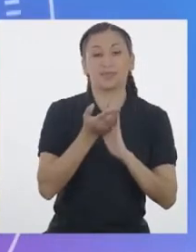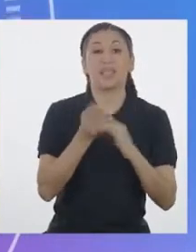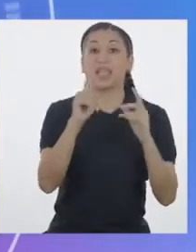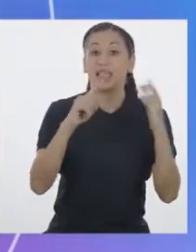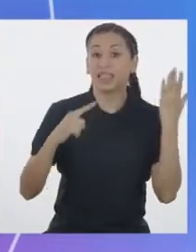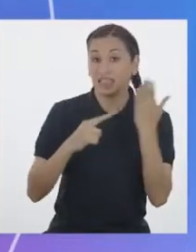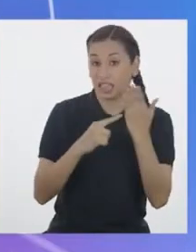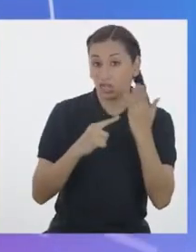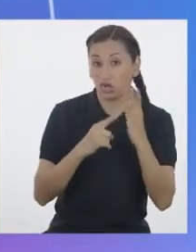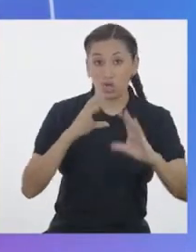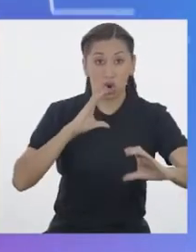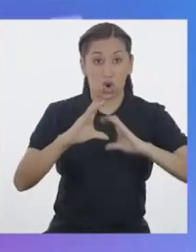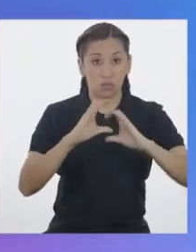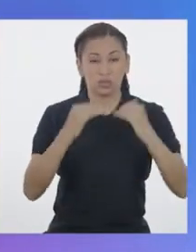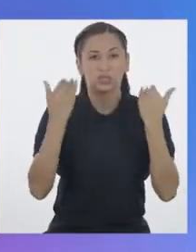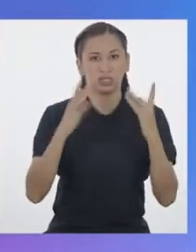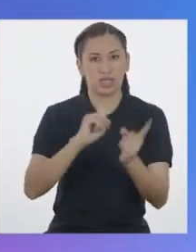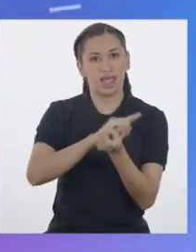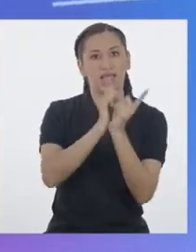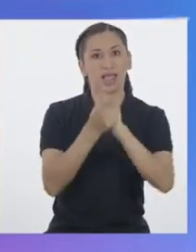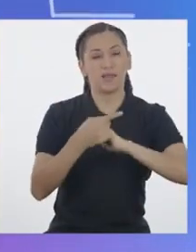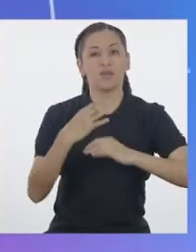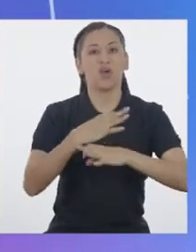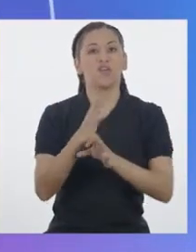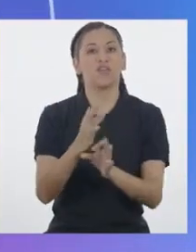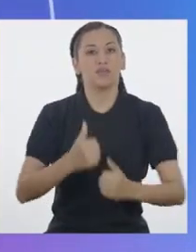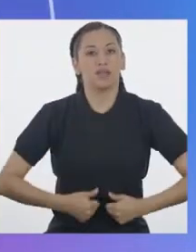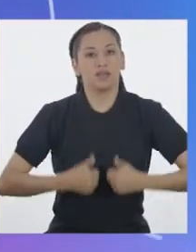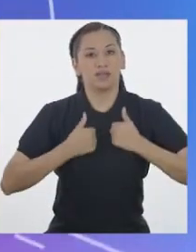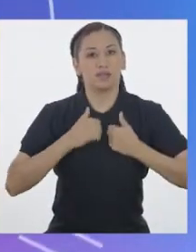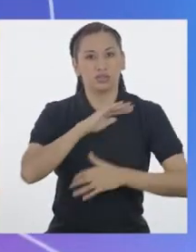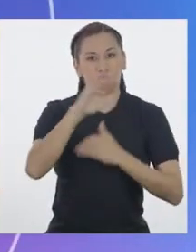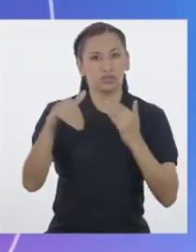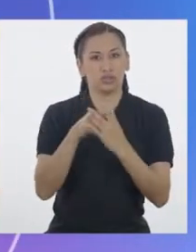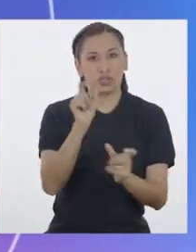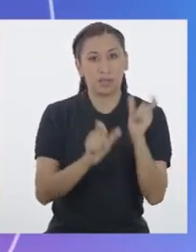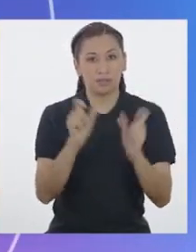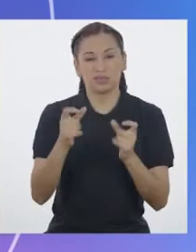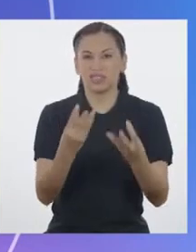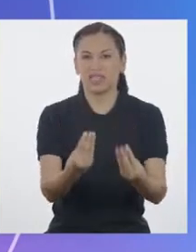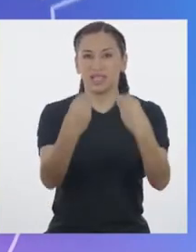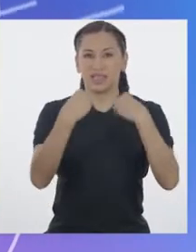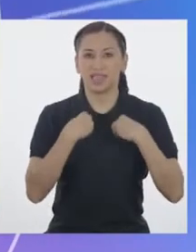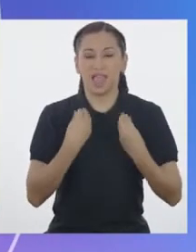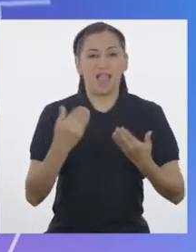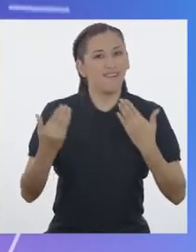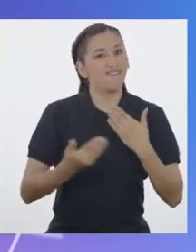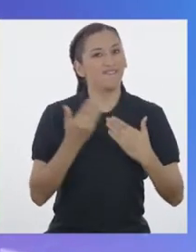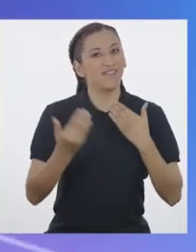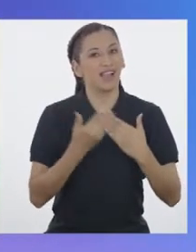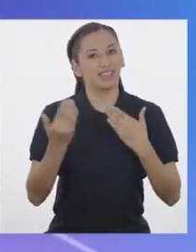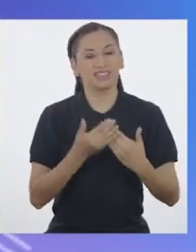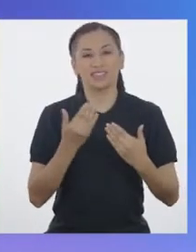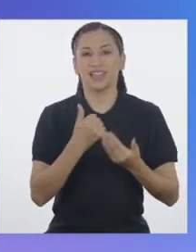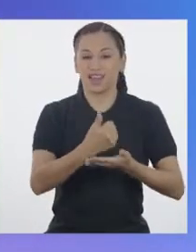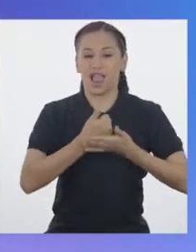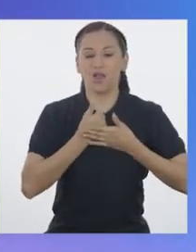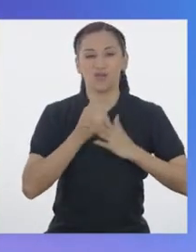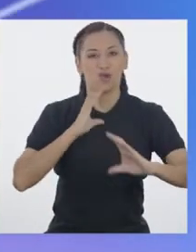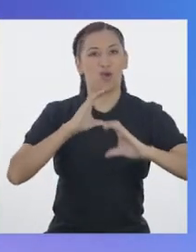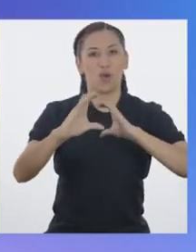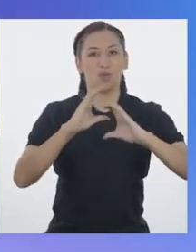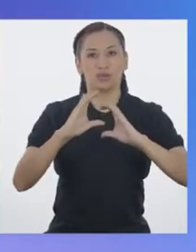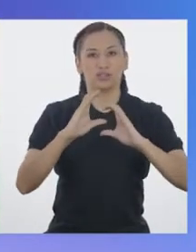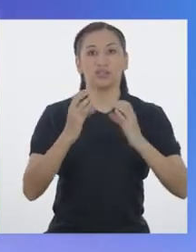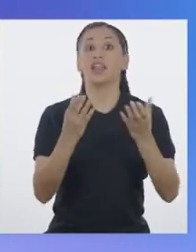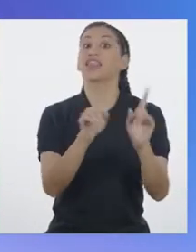de la comunicación ha cambiado la forma de vivir de las personas Han permitido facilitar la comunicación y nos